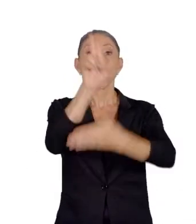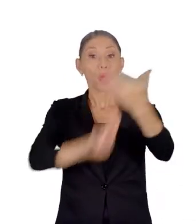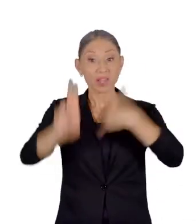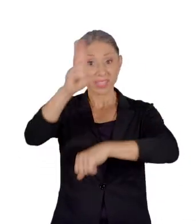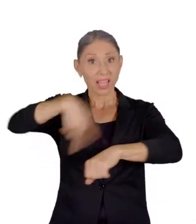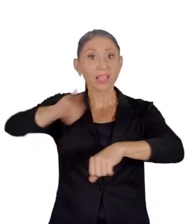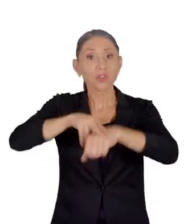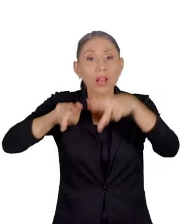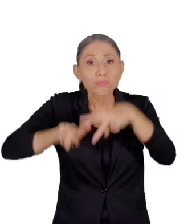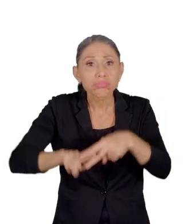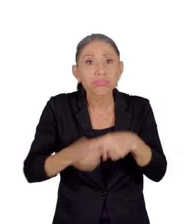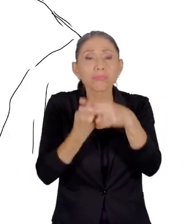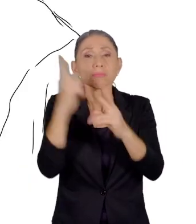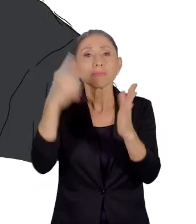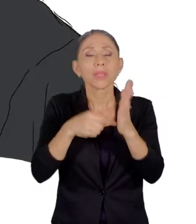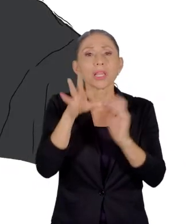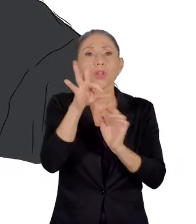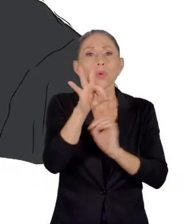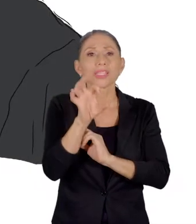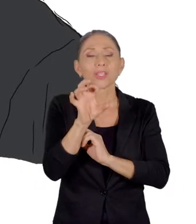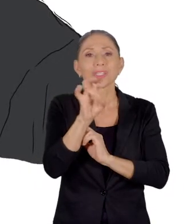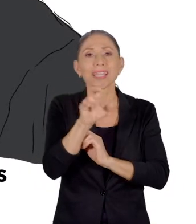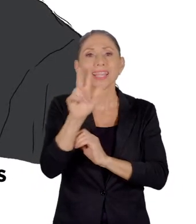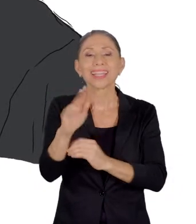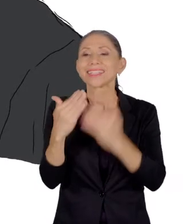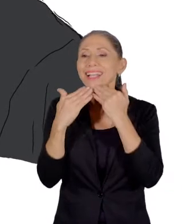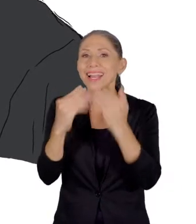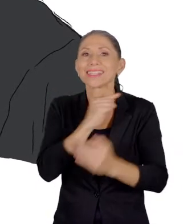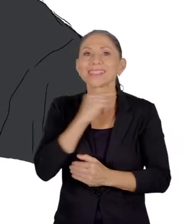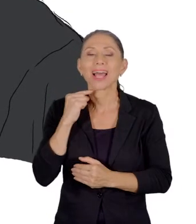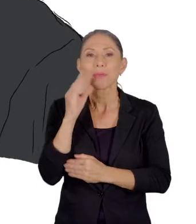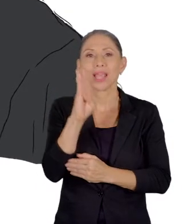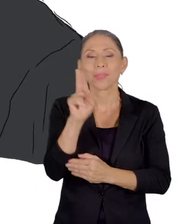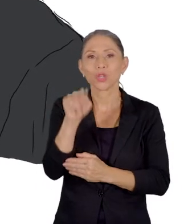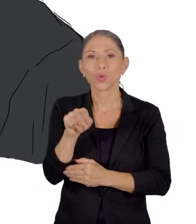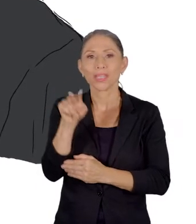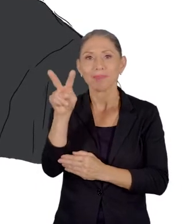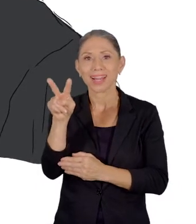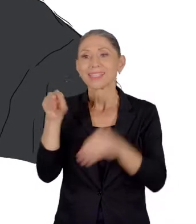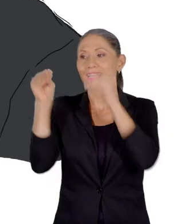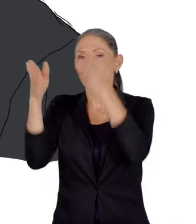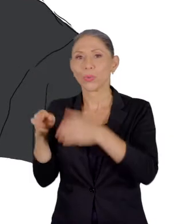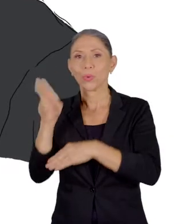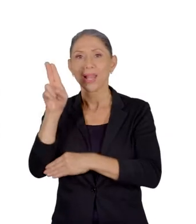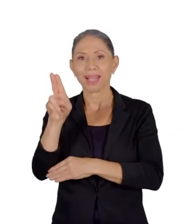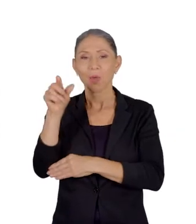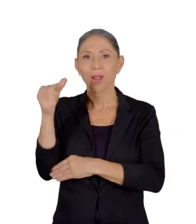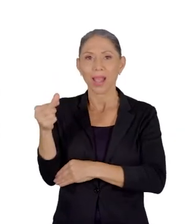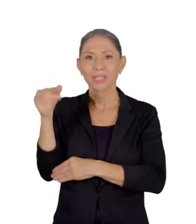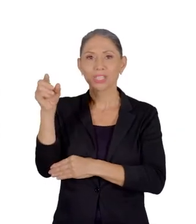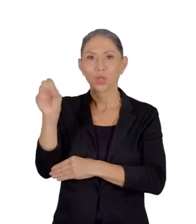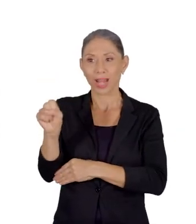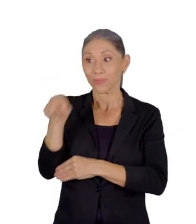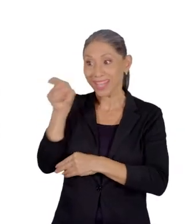Nacional surgió en 1973, gracias a Benjamín Núñez Vargas y Uladislao Gámez Solano. Fue